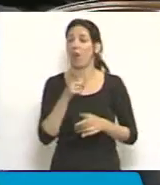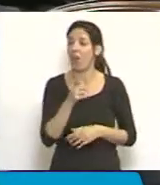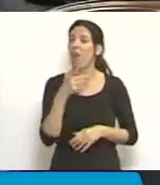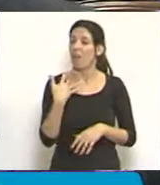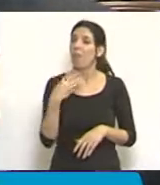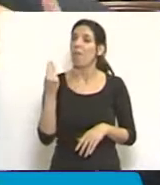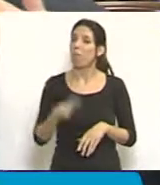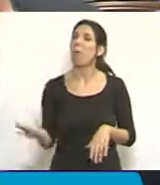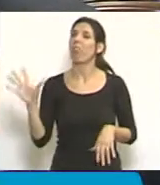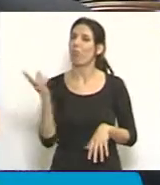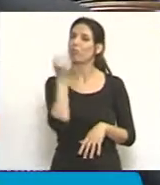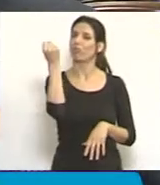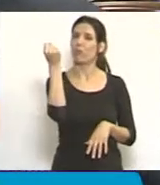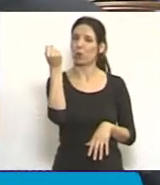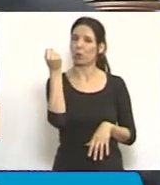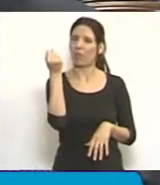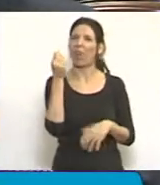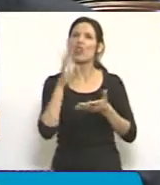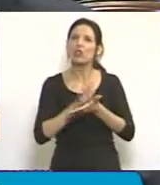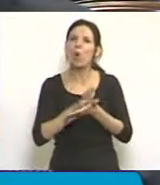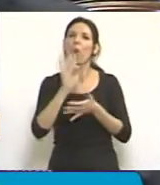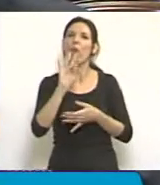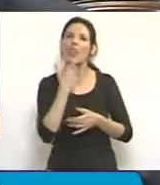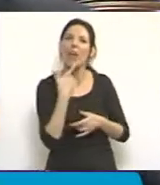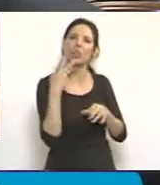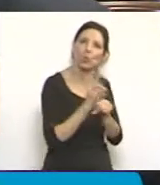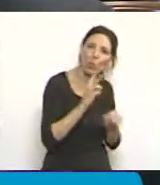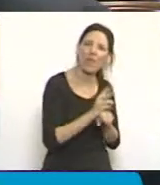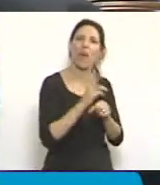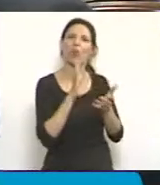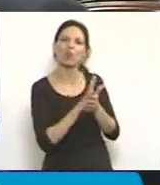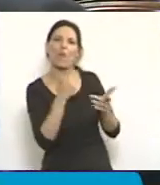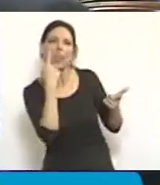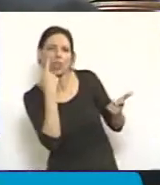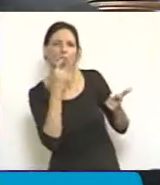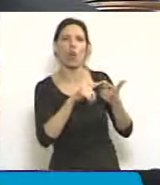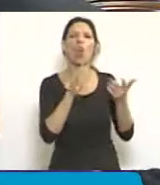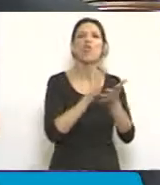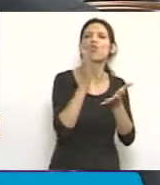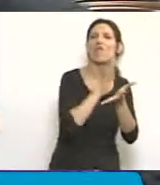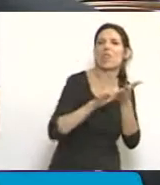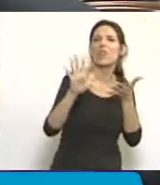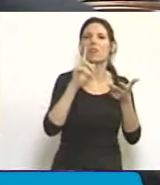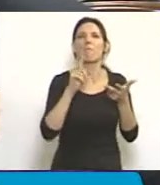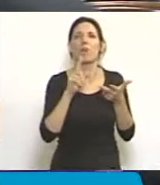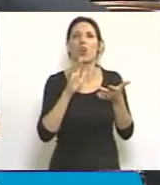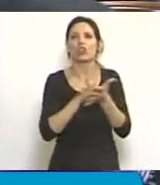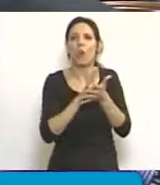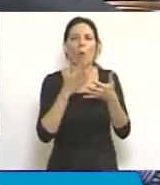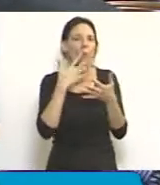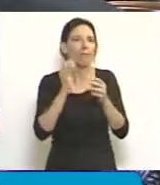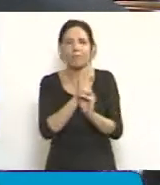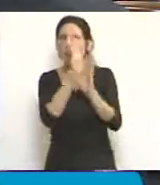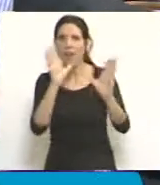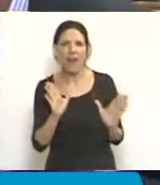oportunidad en la defensa y custodia de los datos, en los mecanismos de auditoría, en la transparencia del Ministerio Público de incorporar